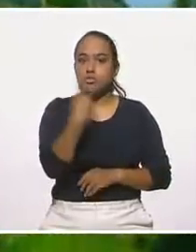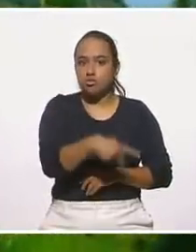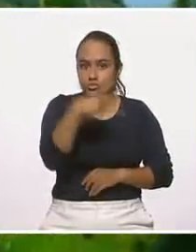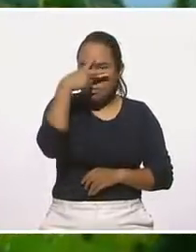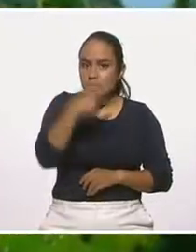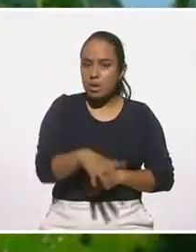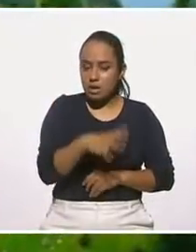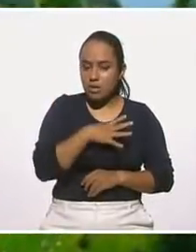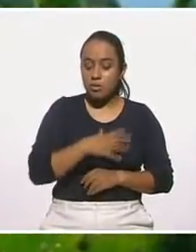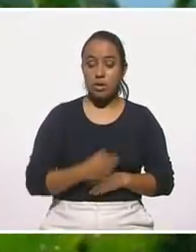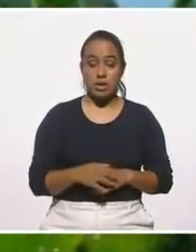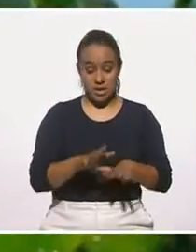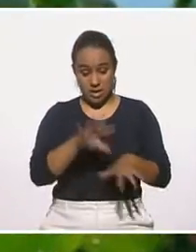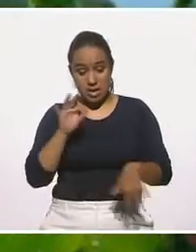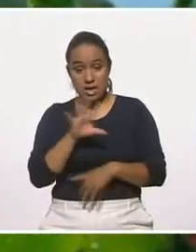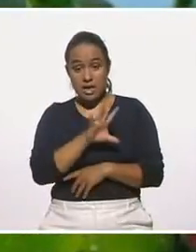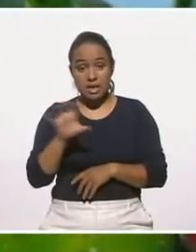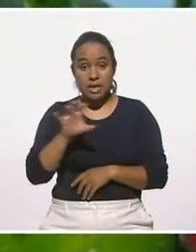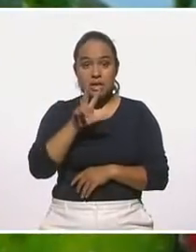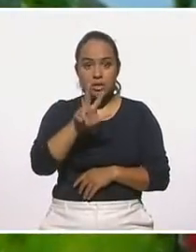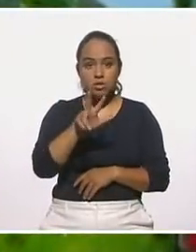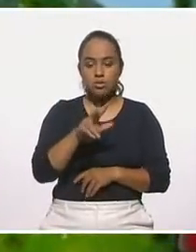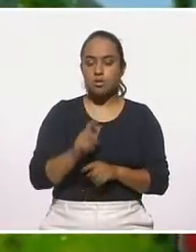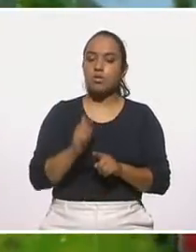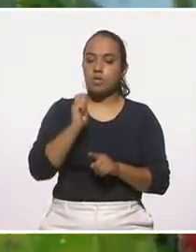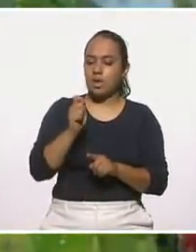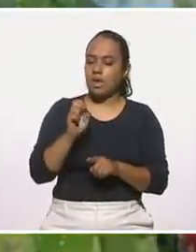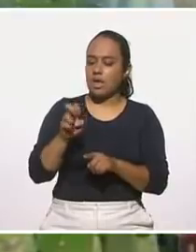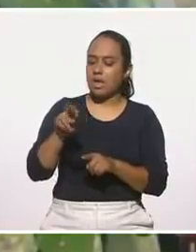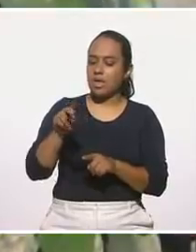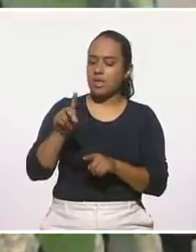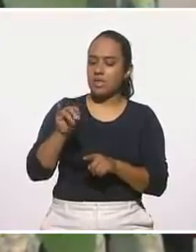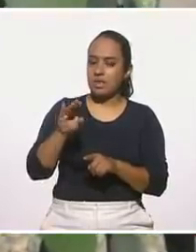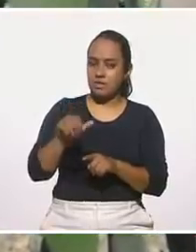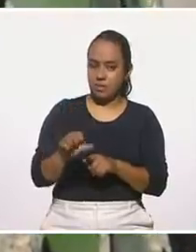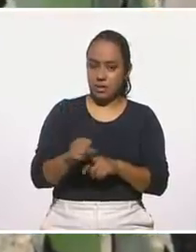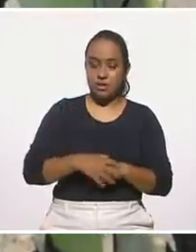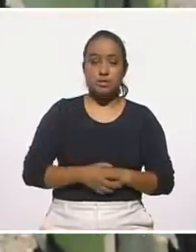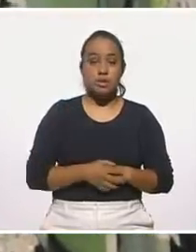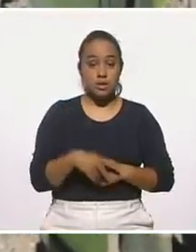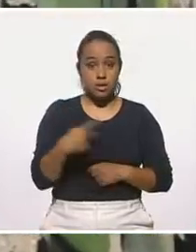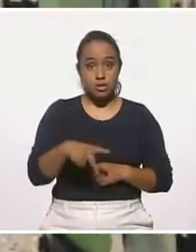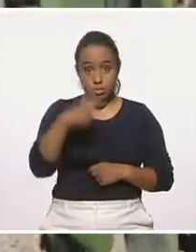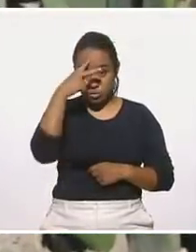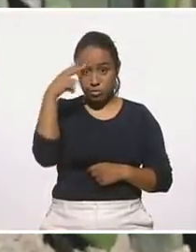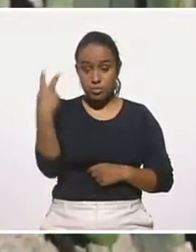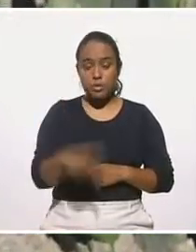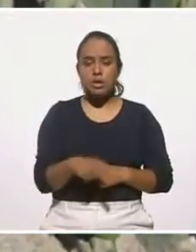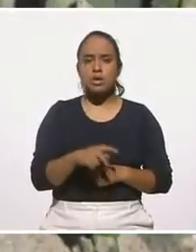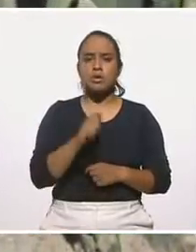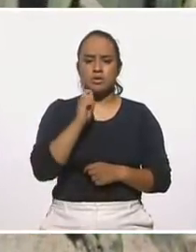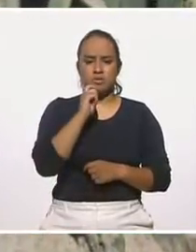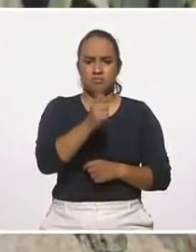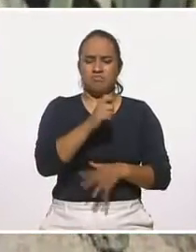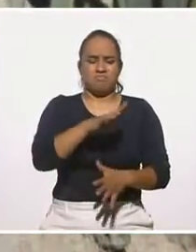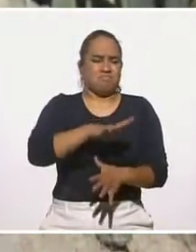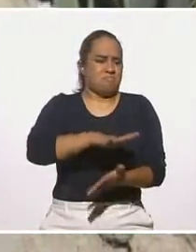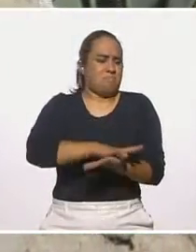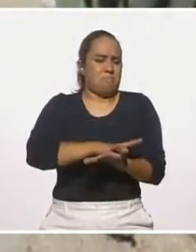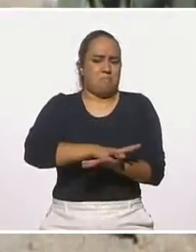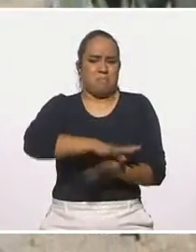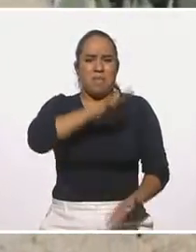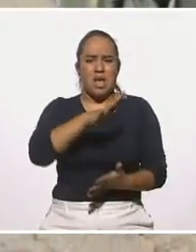de estas, 508 son endémicas. El territorio mexicano se considera el centro de mayor